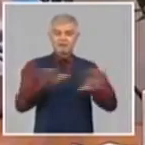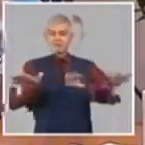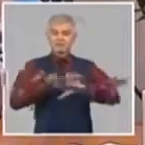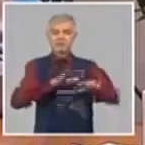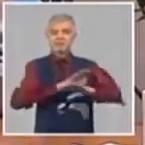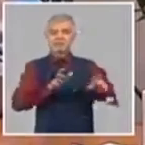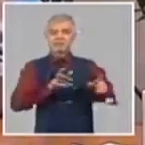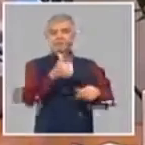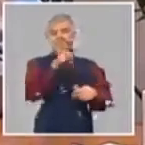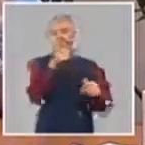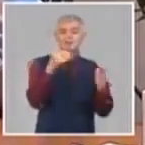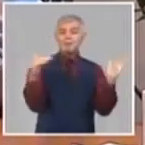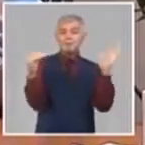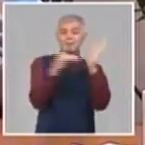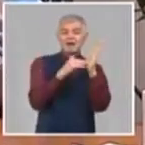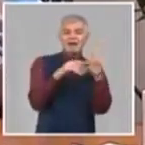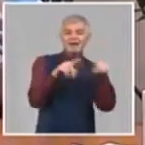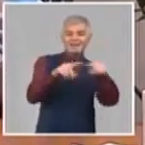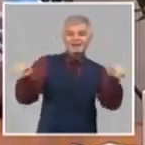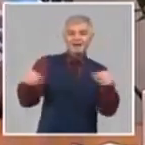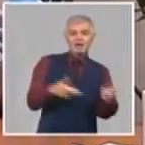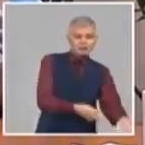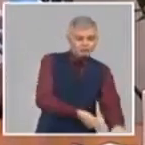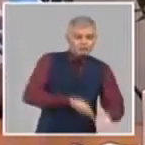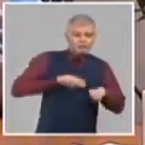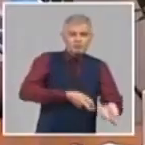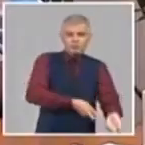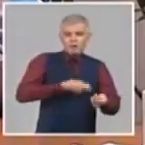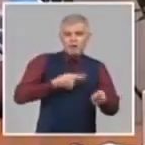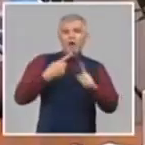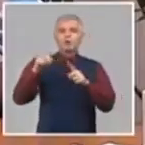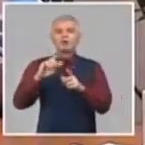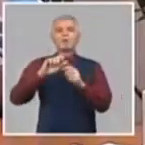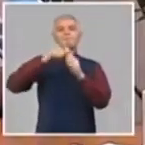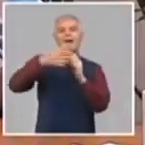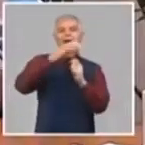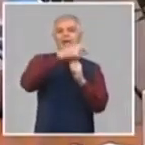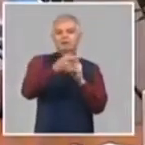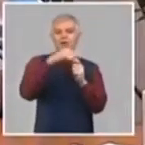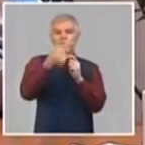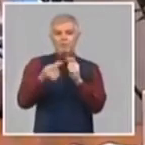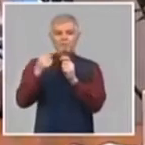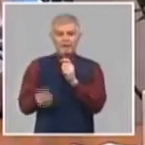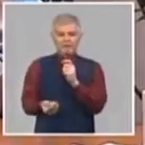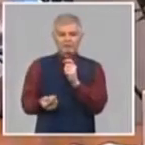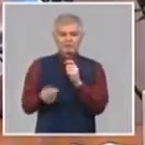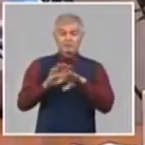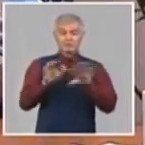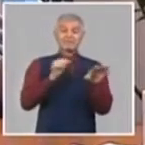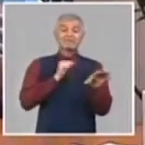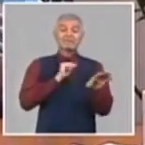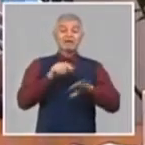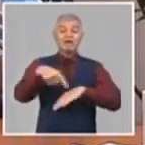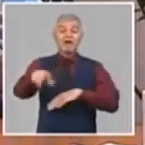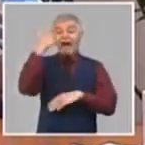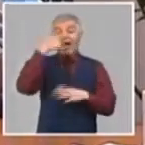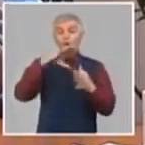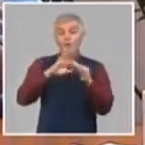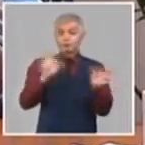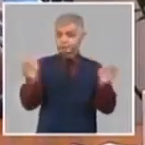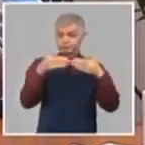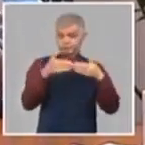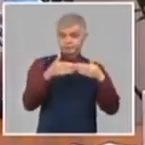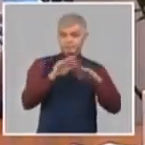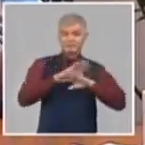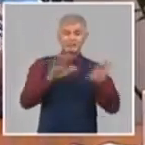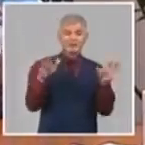de yuca y las 10.000 hectáreas de plátano dentro de un objetivo del grupo que lo queremos cerrar en agosto. Para eso hay que sembrar más de 6.000 hectáreas